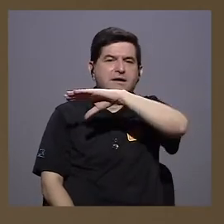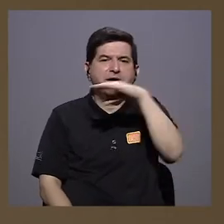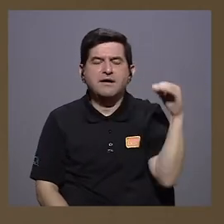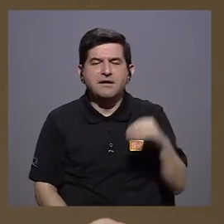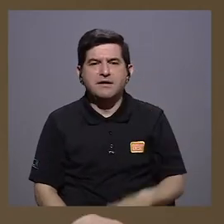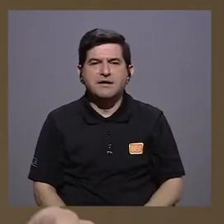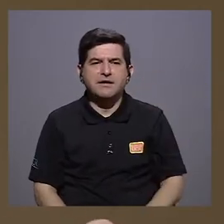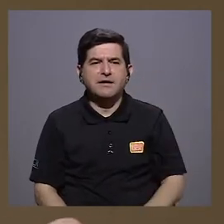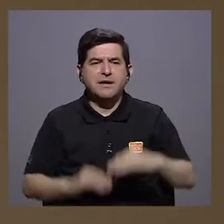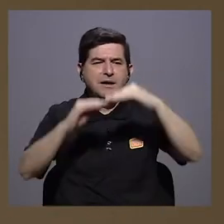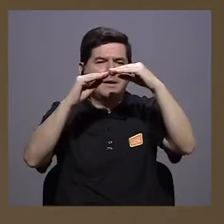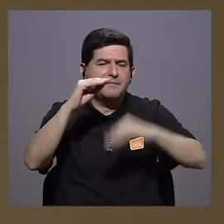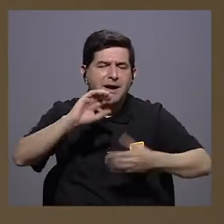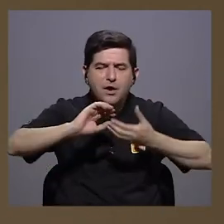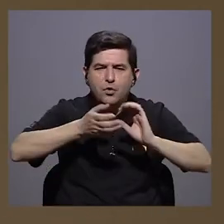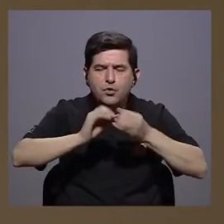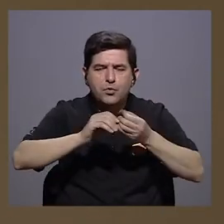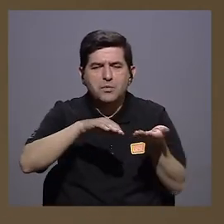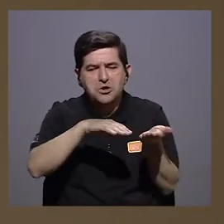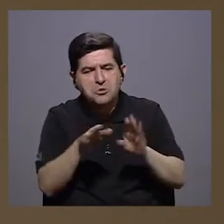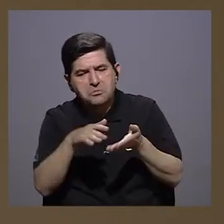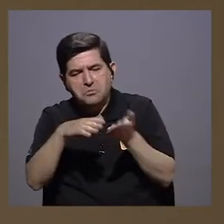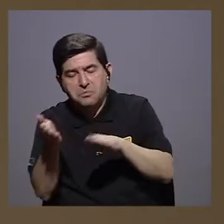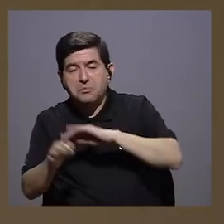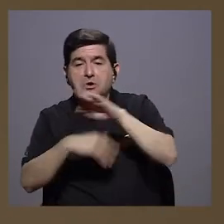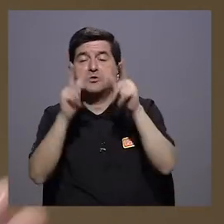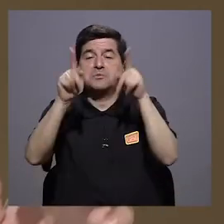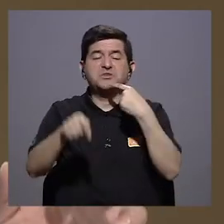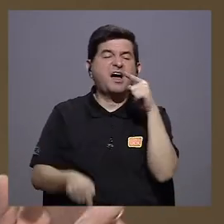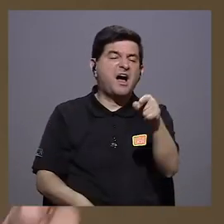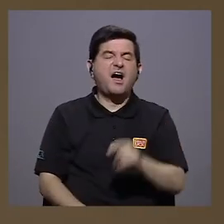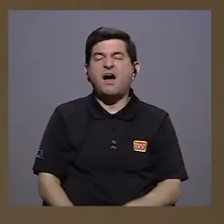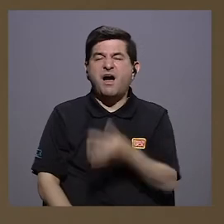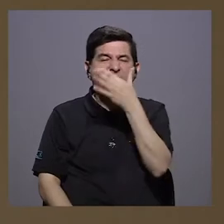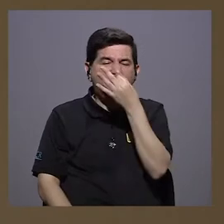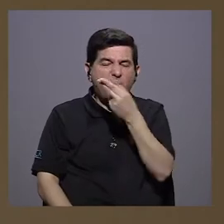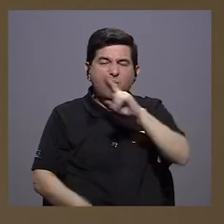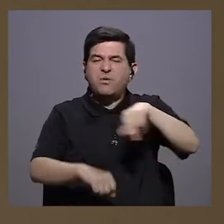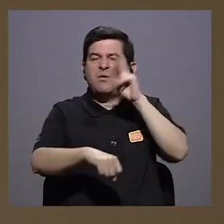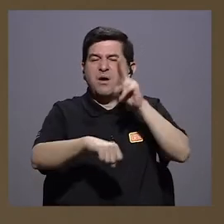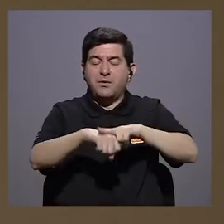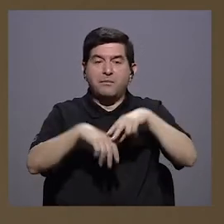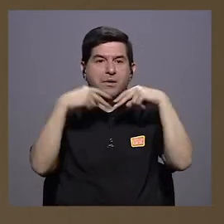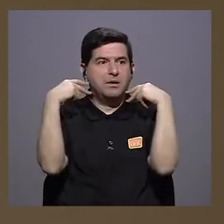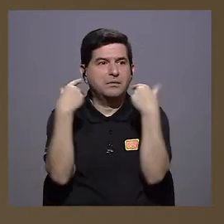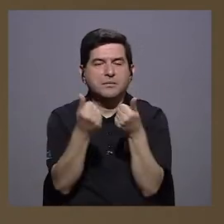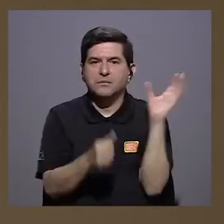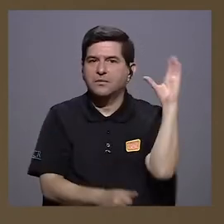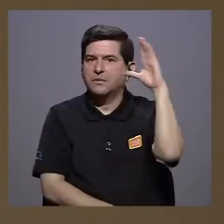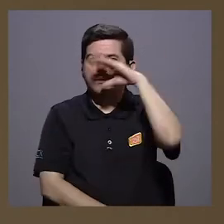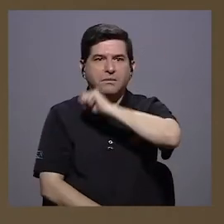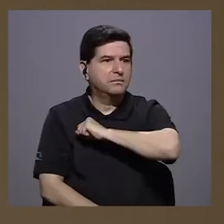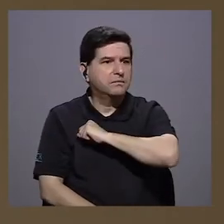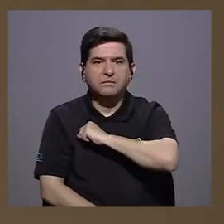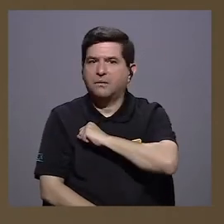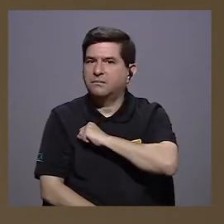baja tasa de mortalidad. Y todo el mundo dijo, esto es una gripe común y corriente. De un pronto a otro nos damos cuenta que